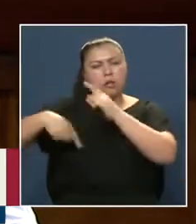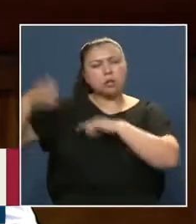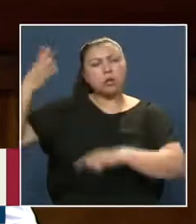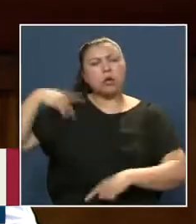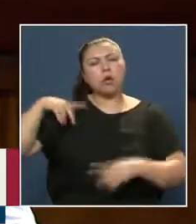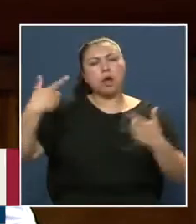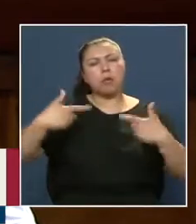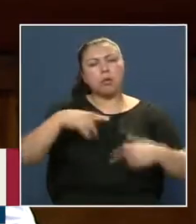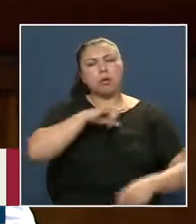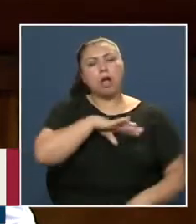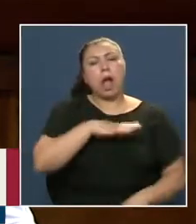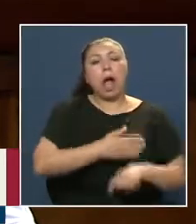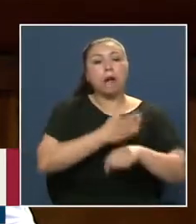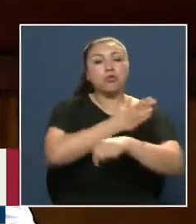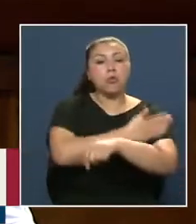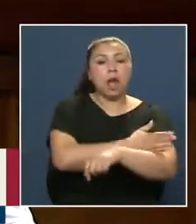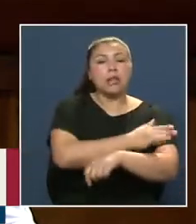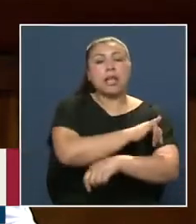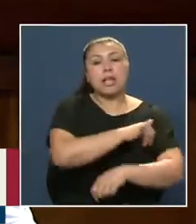hay Un antes Y un después